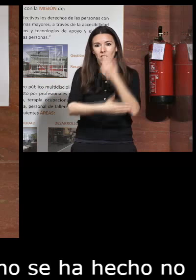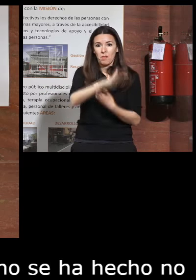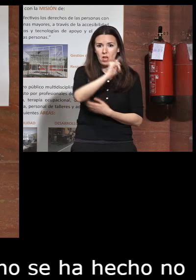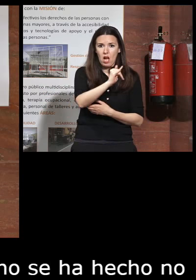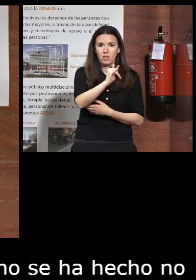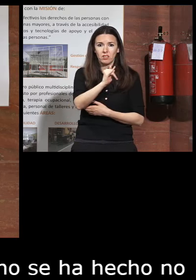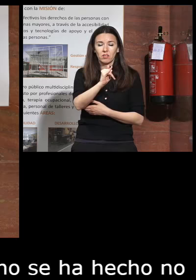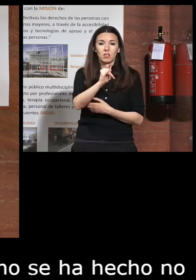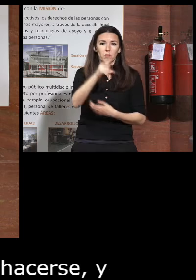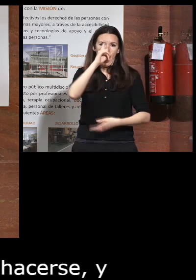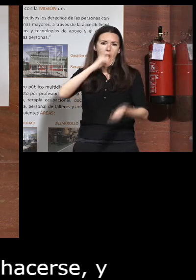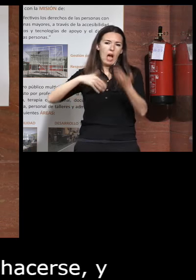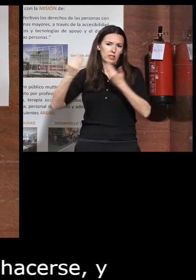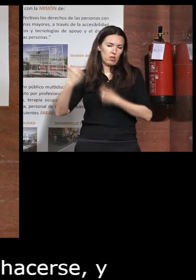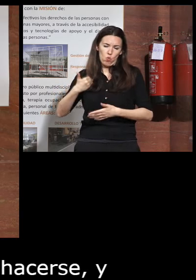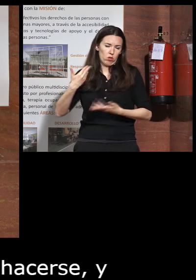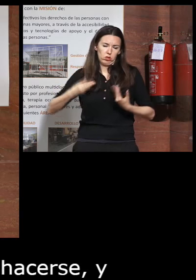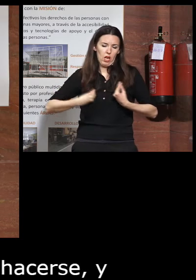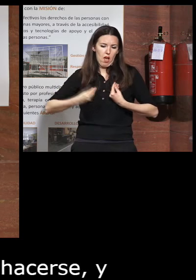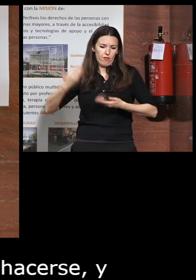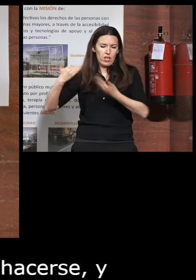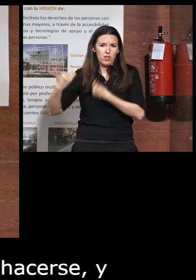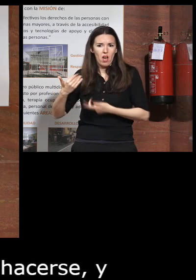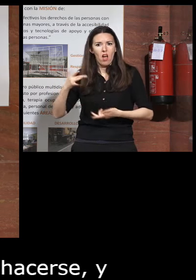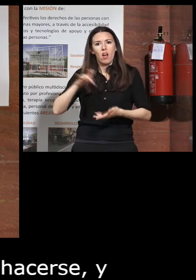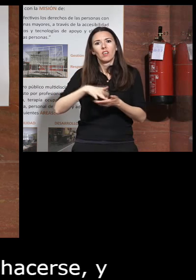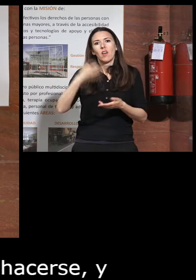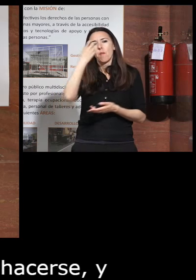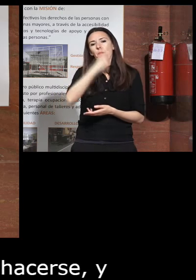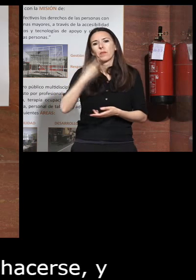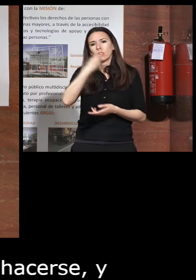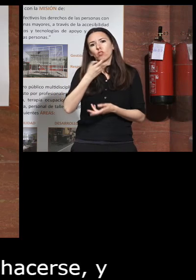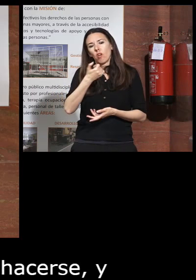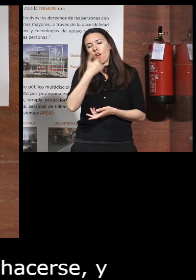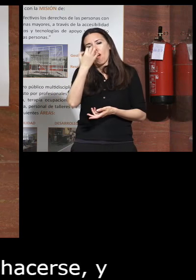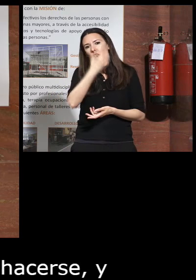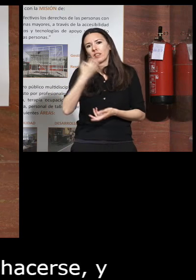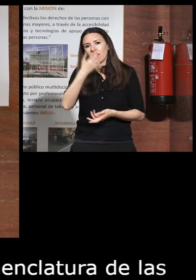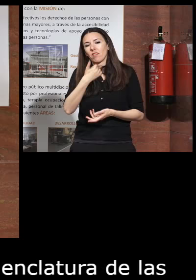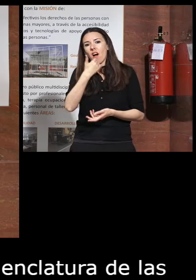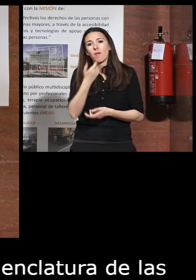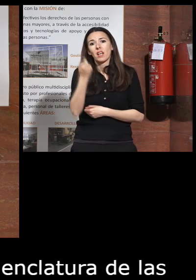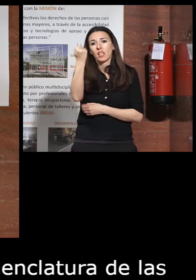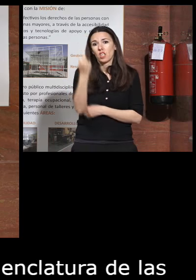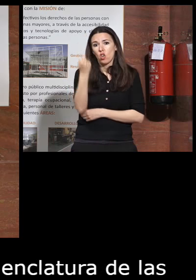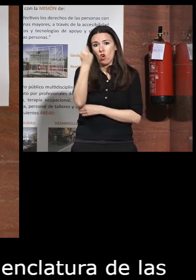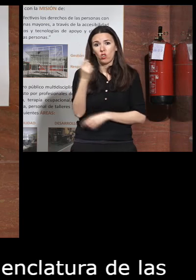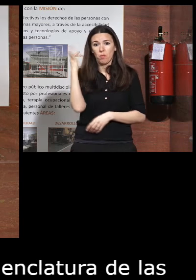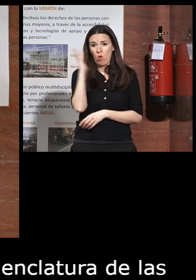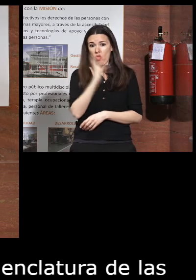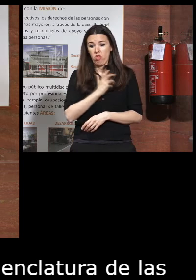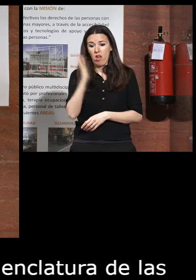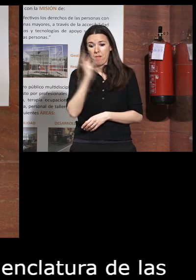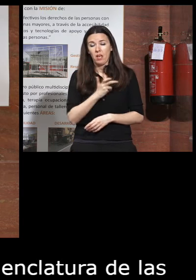viene de antiguo de toda la vida la leyenda habla de en el Quijote en el libro de Cervantes